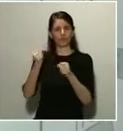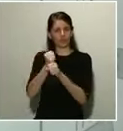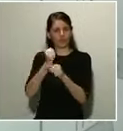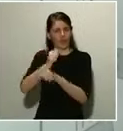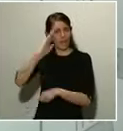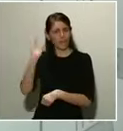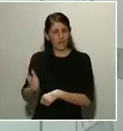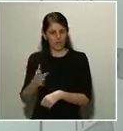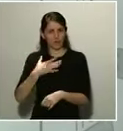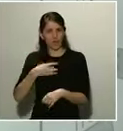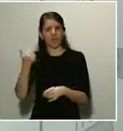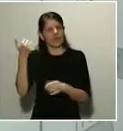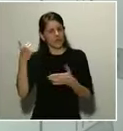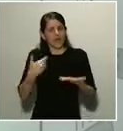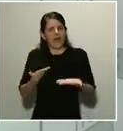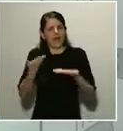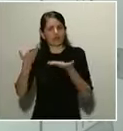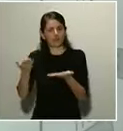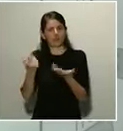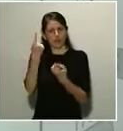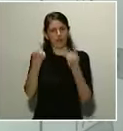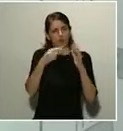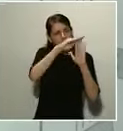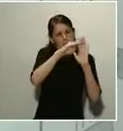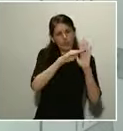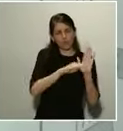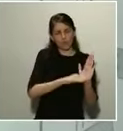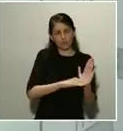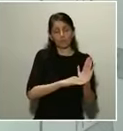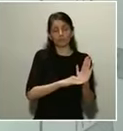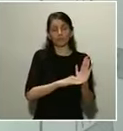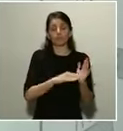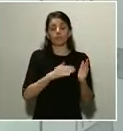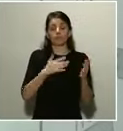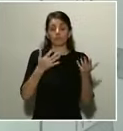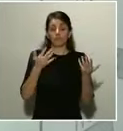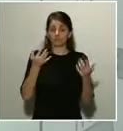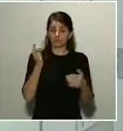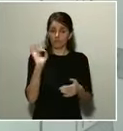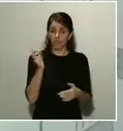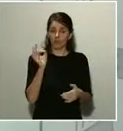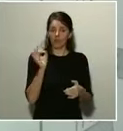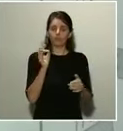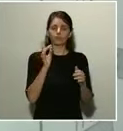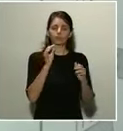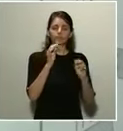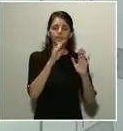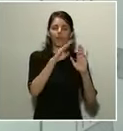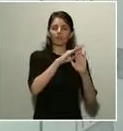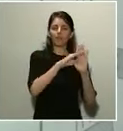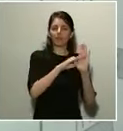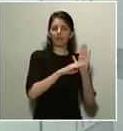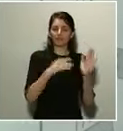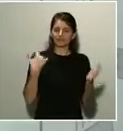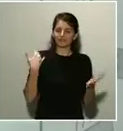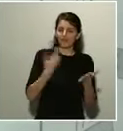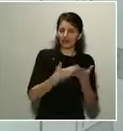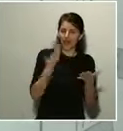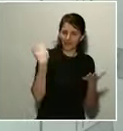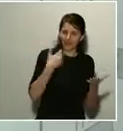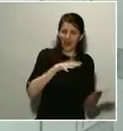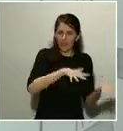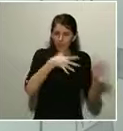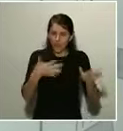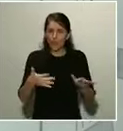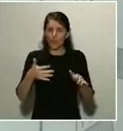Pero las medidas que hemos ido, vamos adoptando, las que hemos adoptado y las que vamos a ir adoptando van en función de la realidad